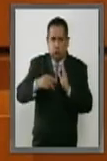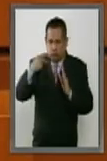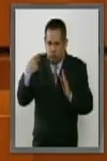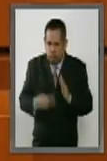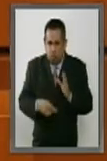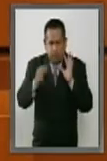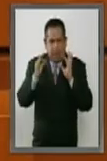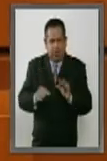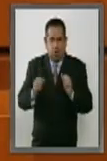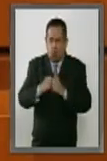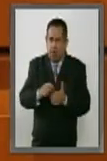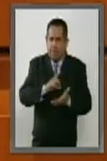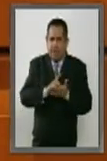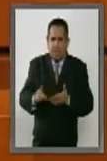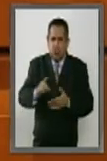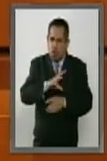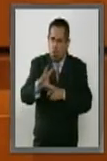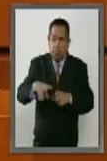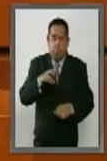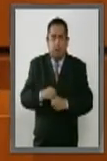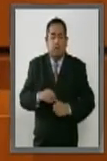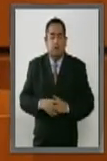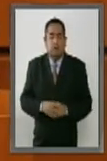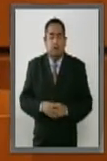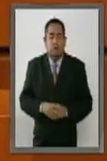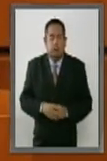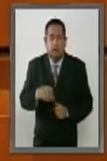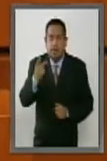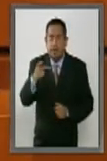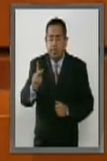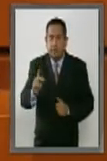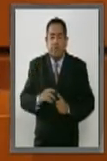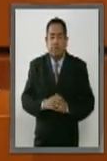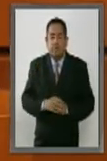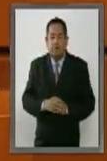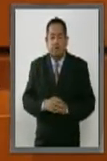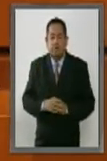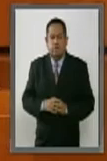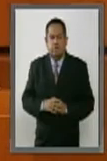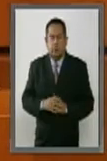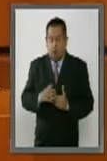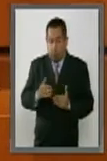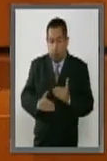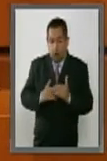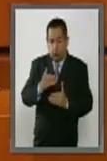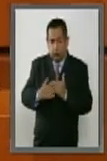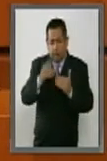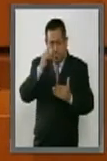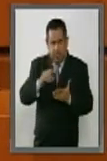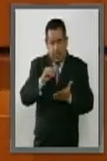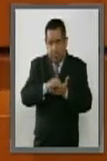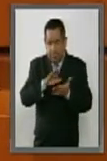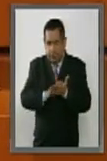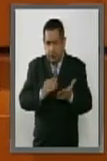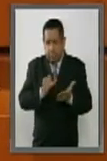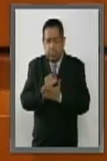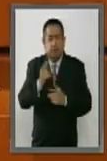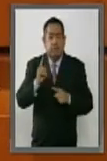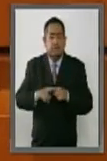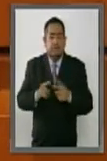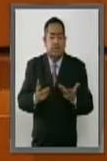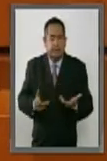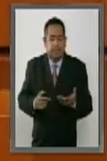y derechos plenos. Sin embargo, en el proceso de dictaminación quedaron